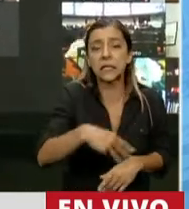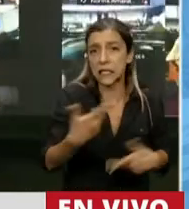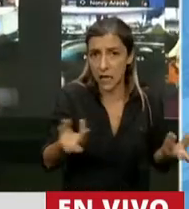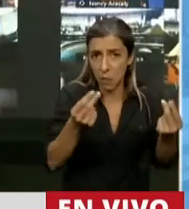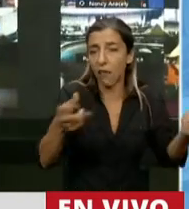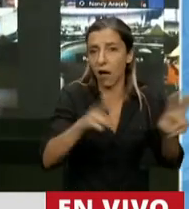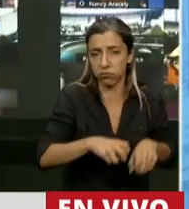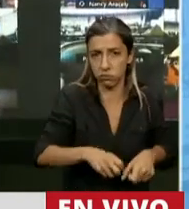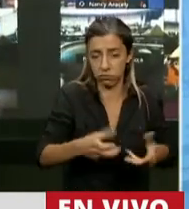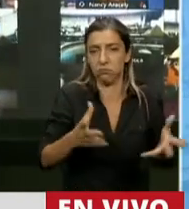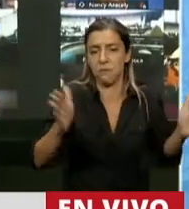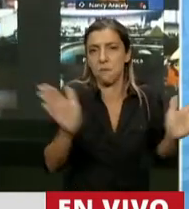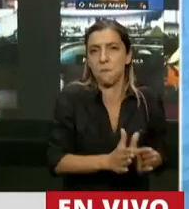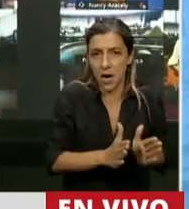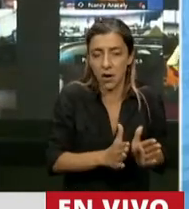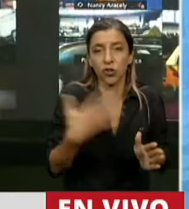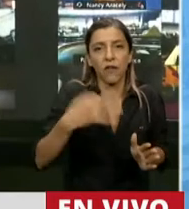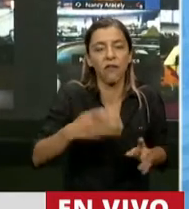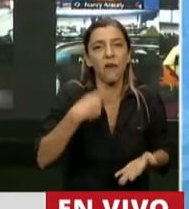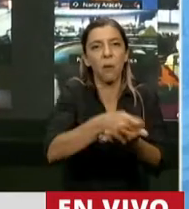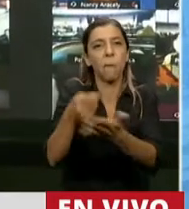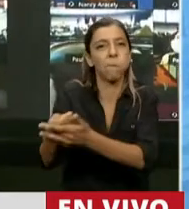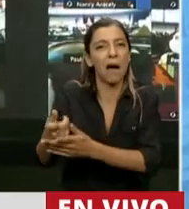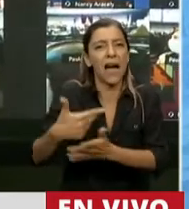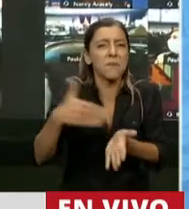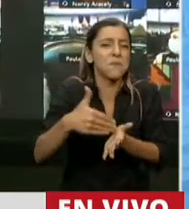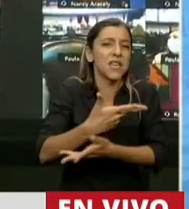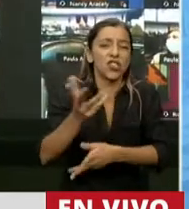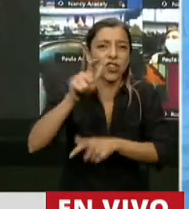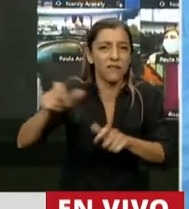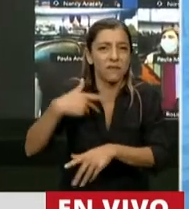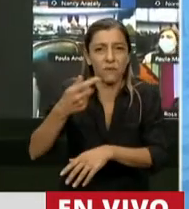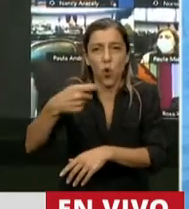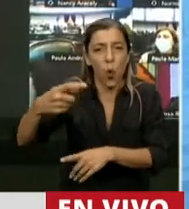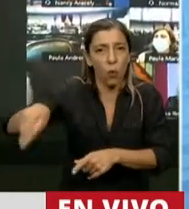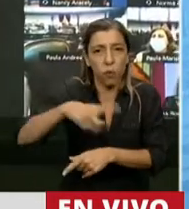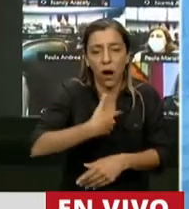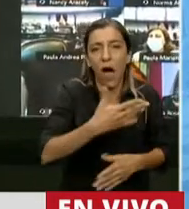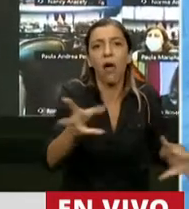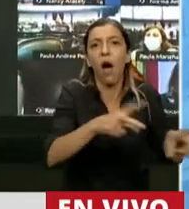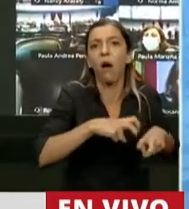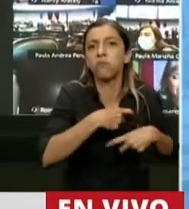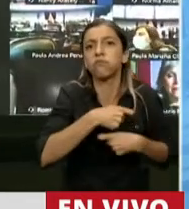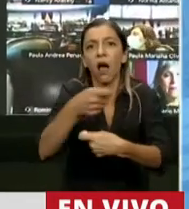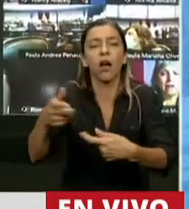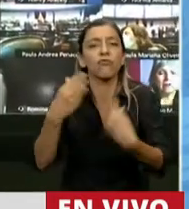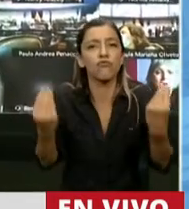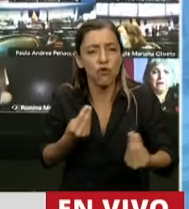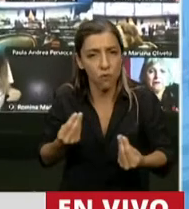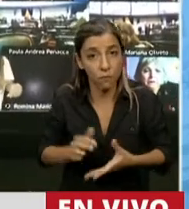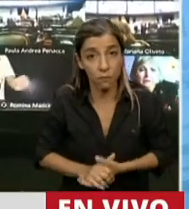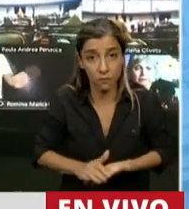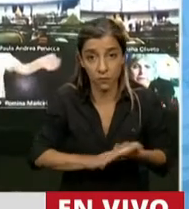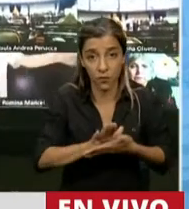las millones de jubilaciones y pensiones otorgadas antes de eso. ¿Y cómo hicieron para cubrir la diferencia?